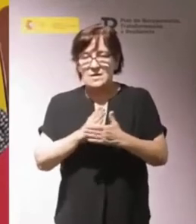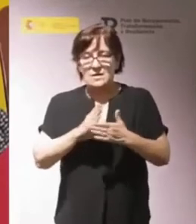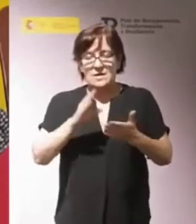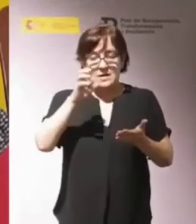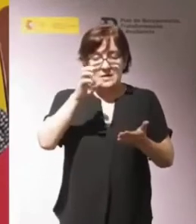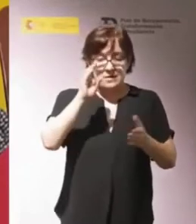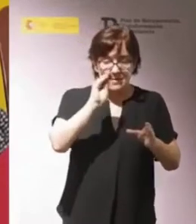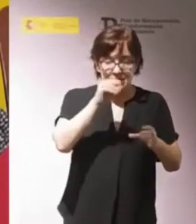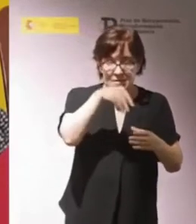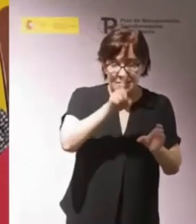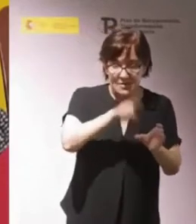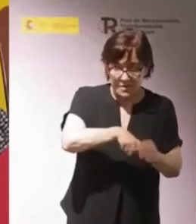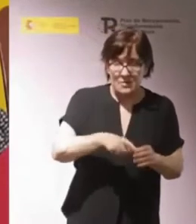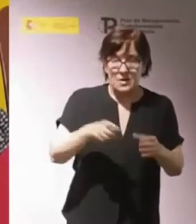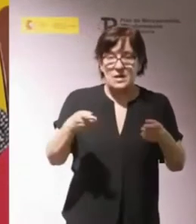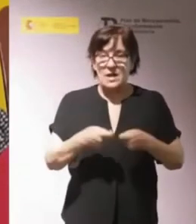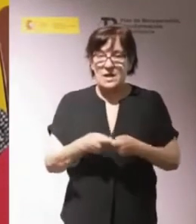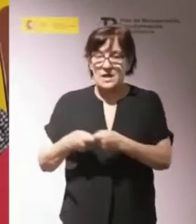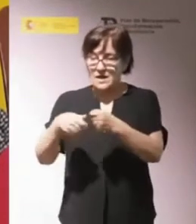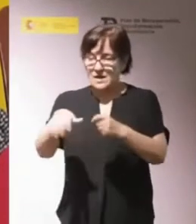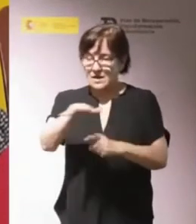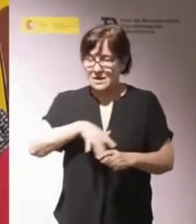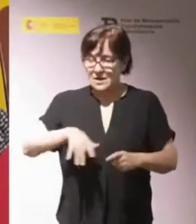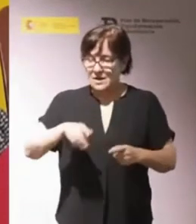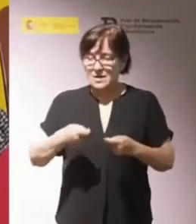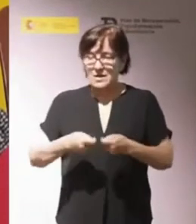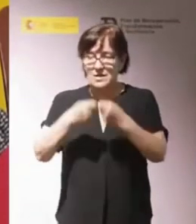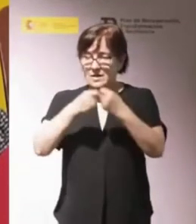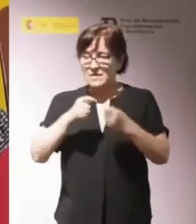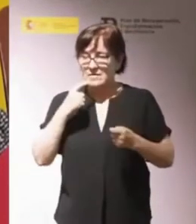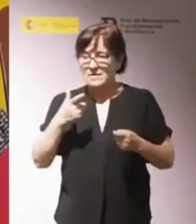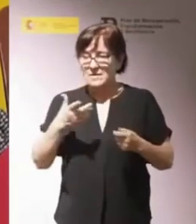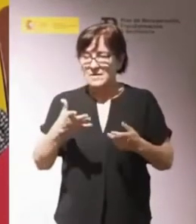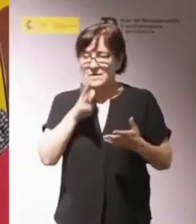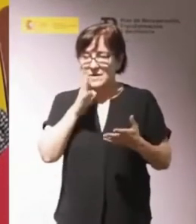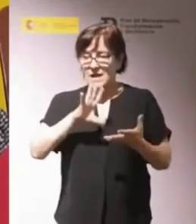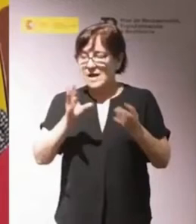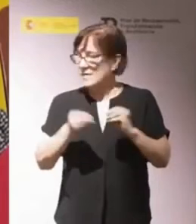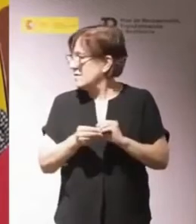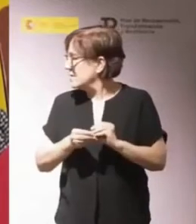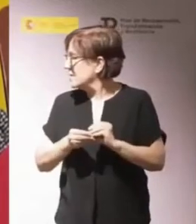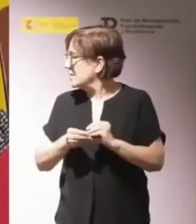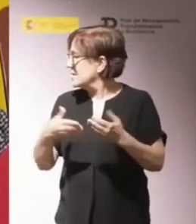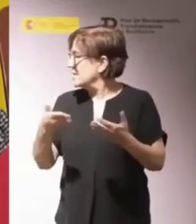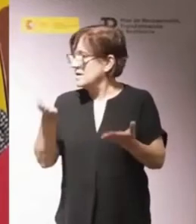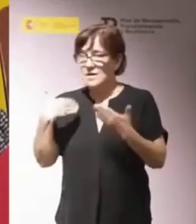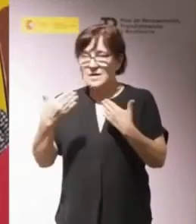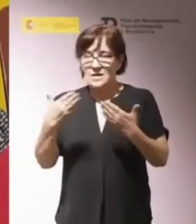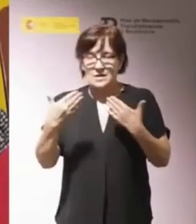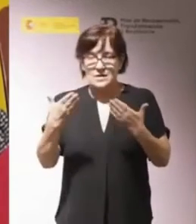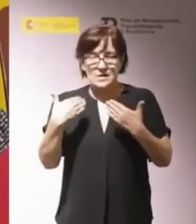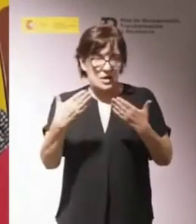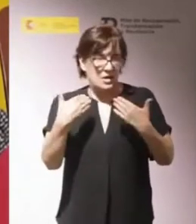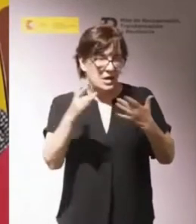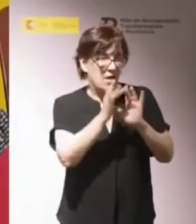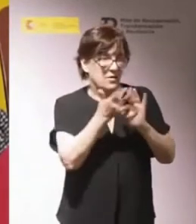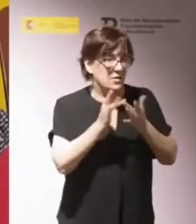y participar en entornos comunitarios mejora significativamente las habilidades adaptativas, las relaciones interpersonales,